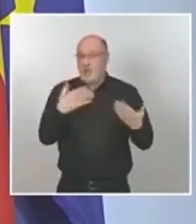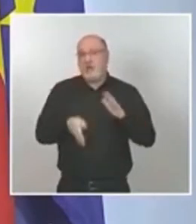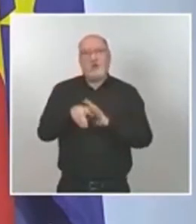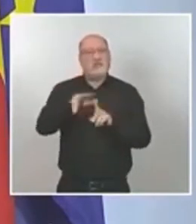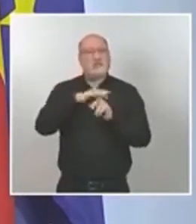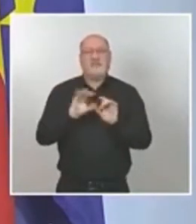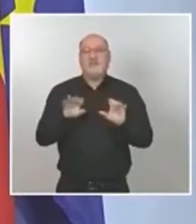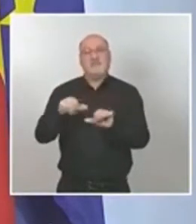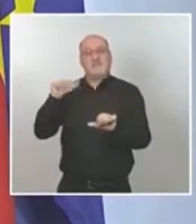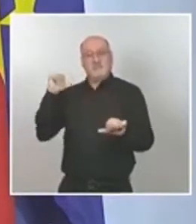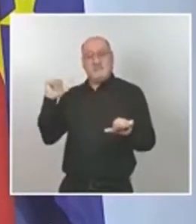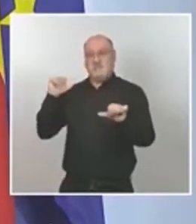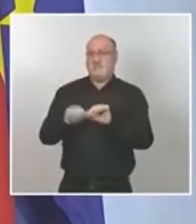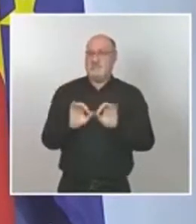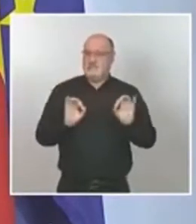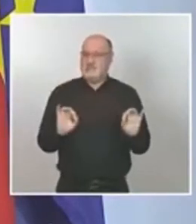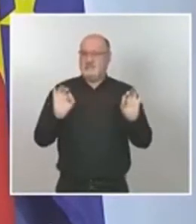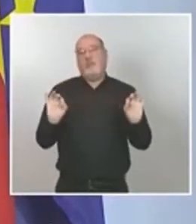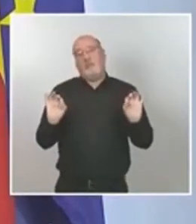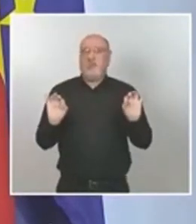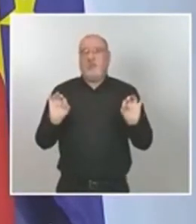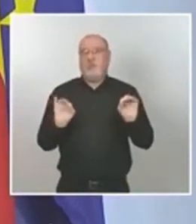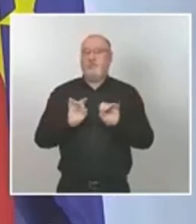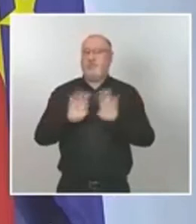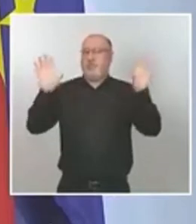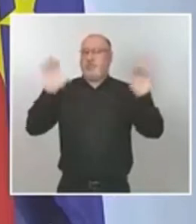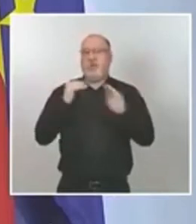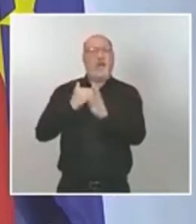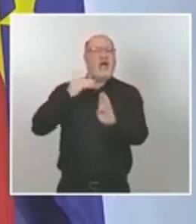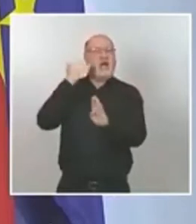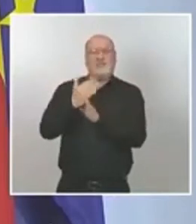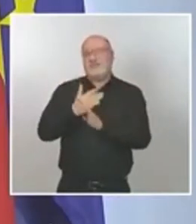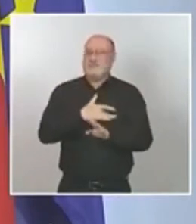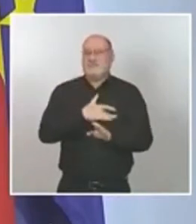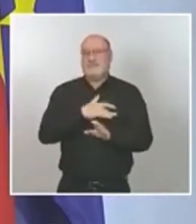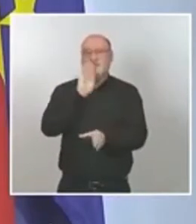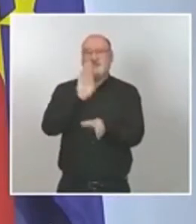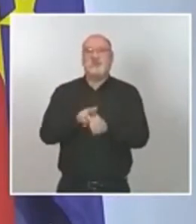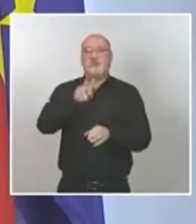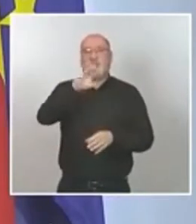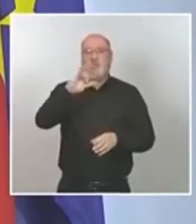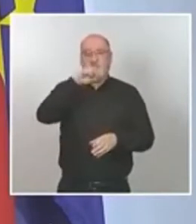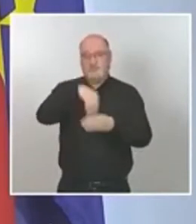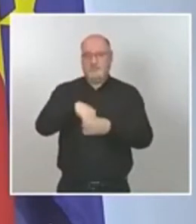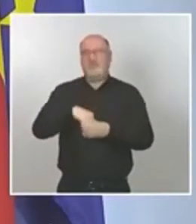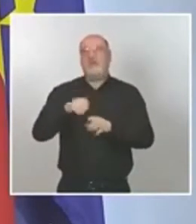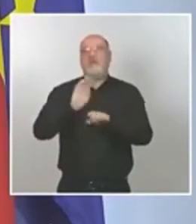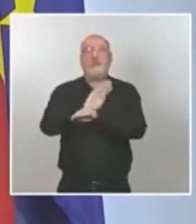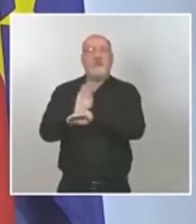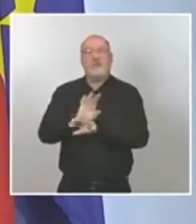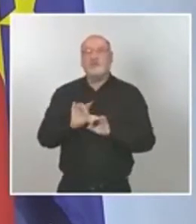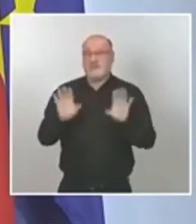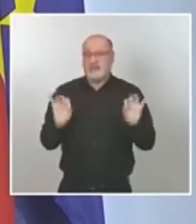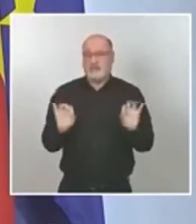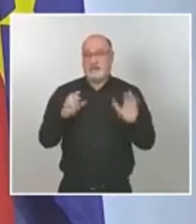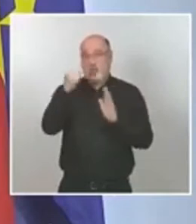pero sigue siendo un número muy alto de personas ingresadas en estas unidades de cuidados críticos con los datos de